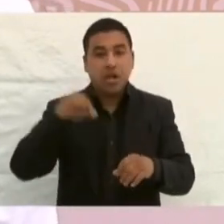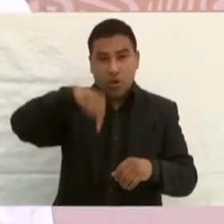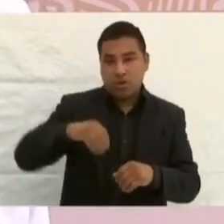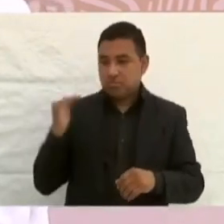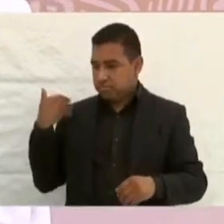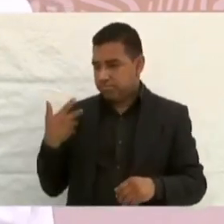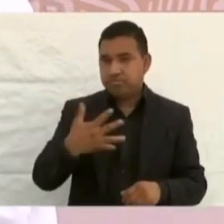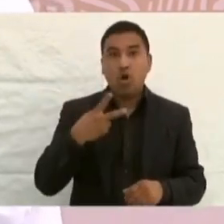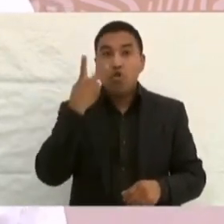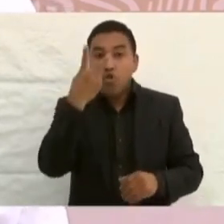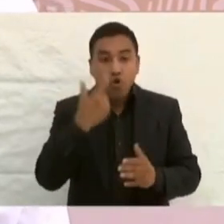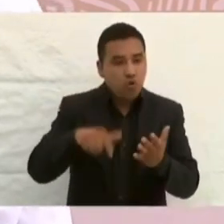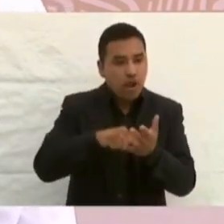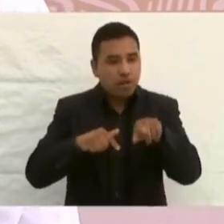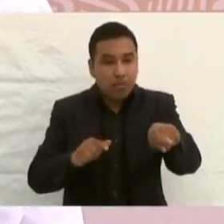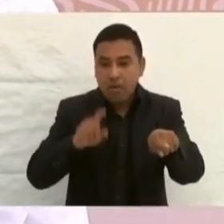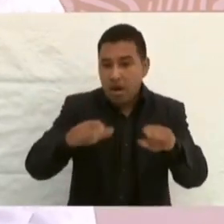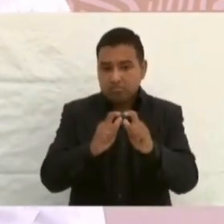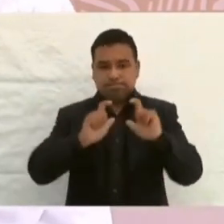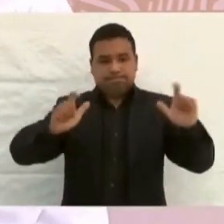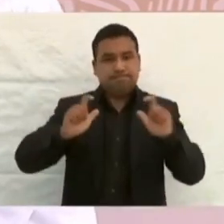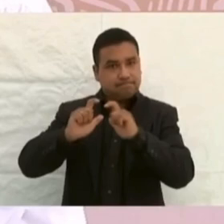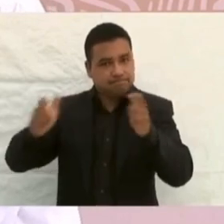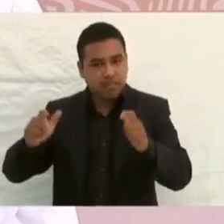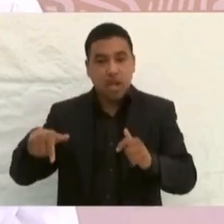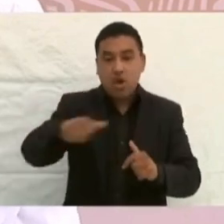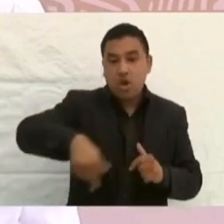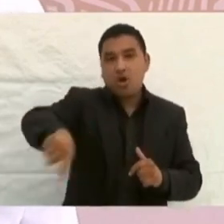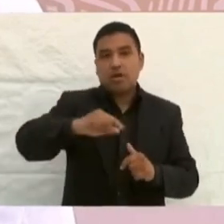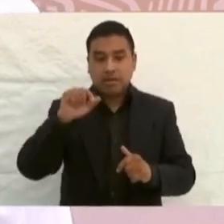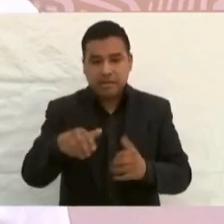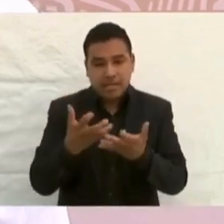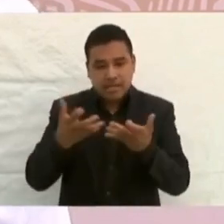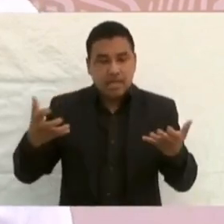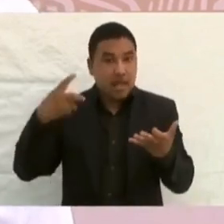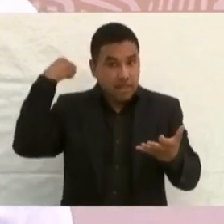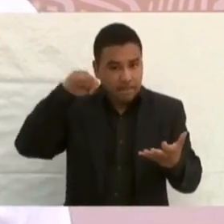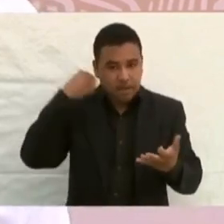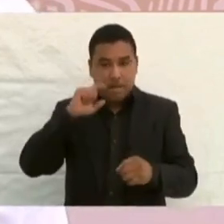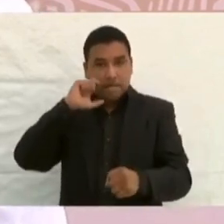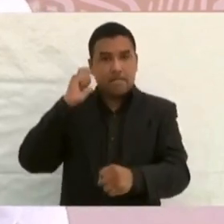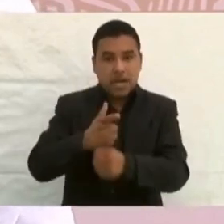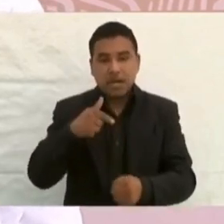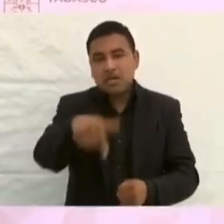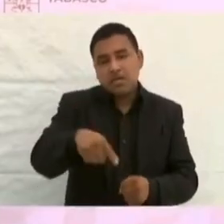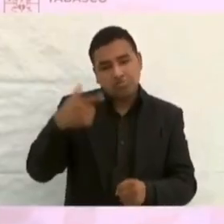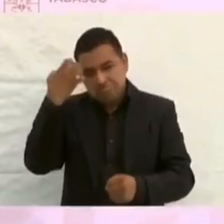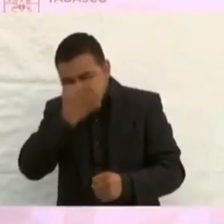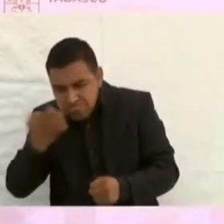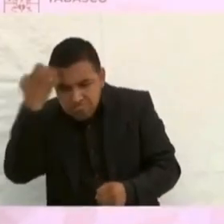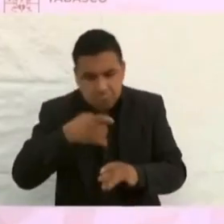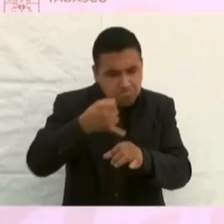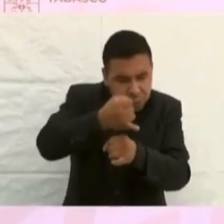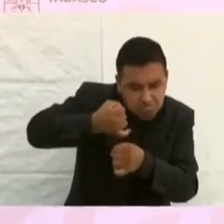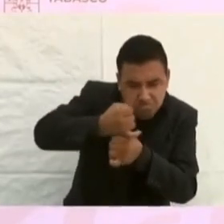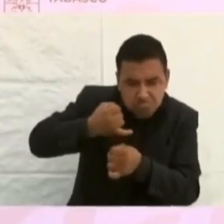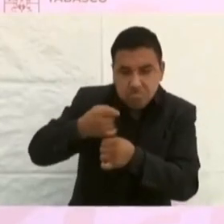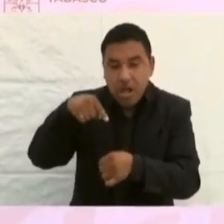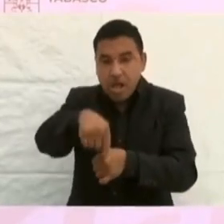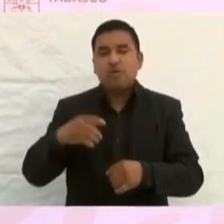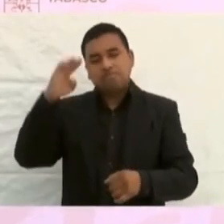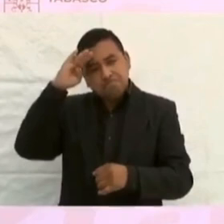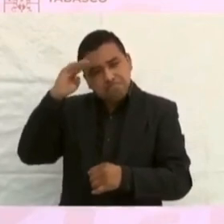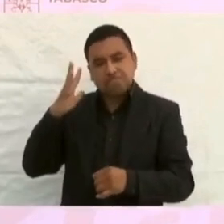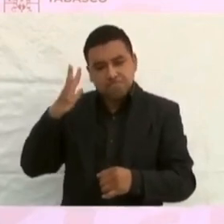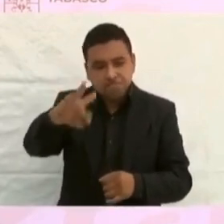han descubierto dos campos gigantes y un grupo de campos en la región terrestre de Tabasco, que de acuerdo con los resultados preliminares, se podrían